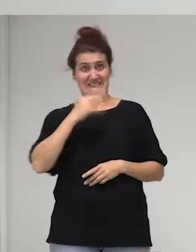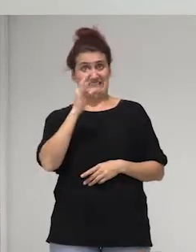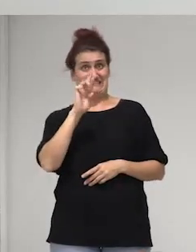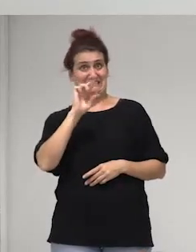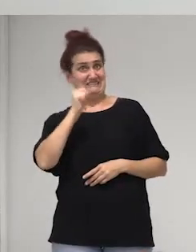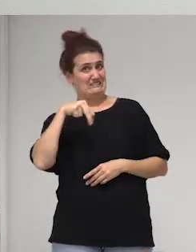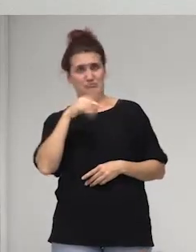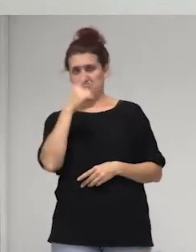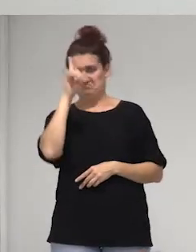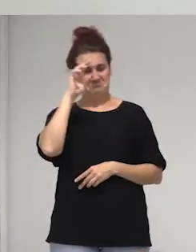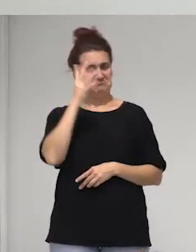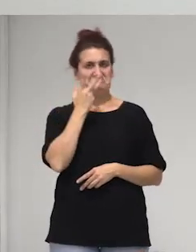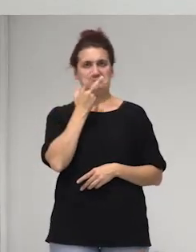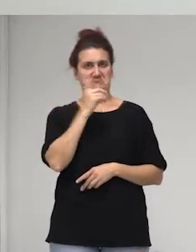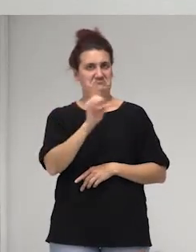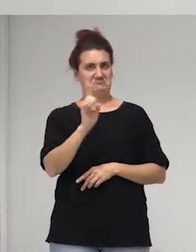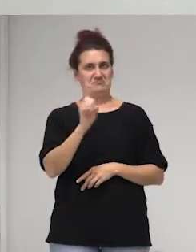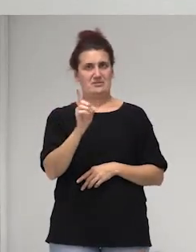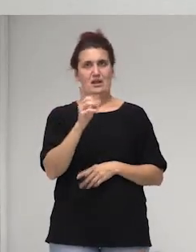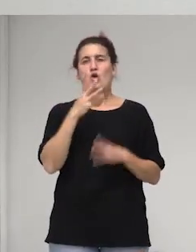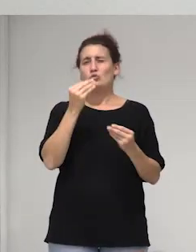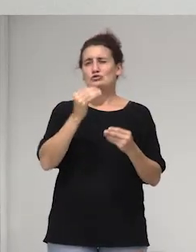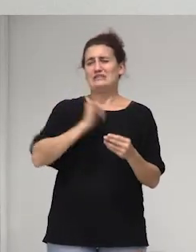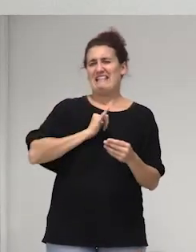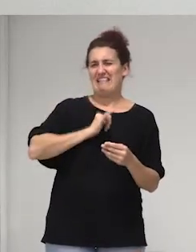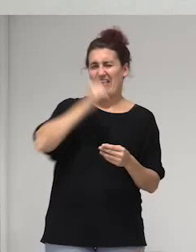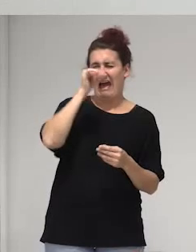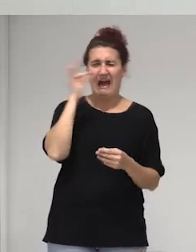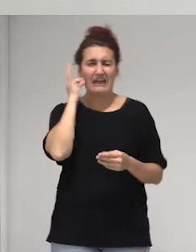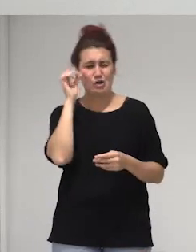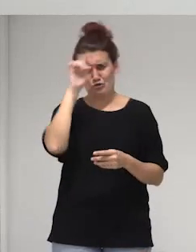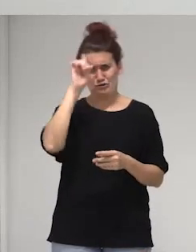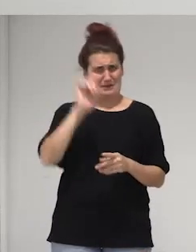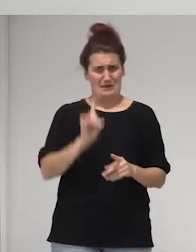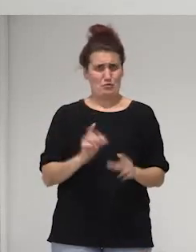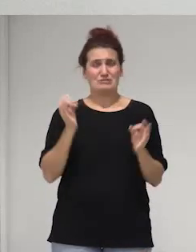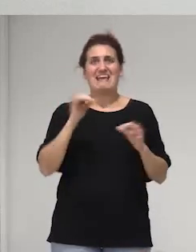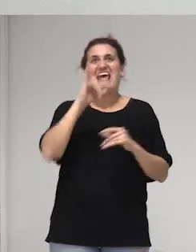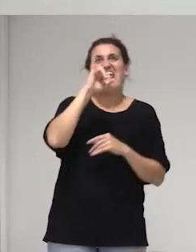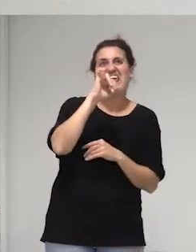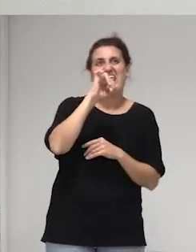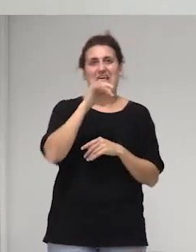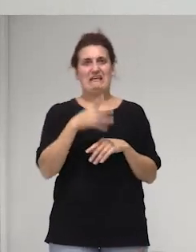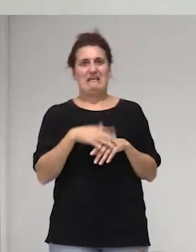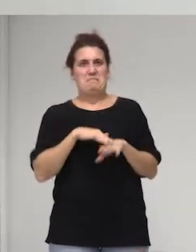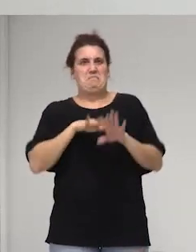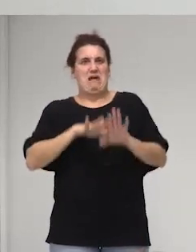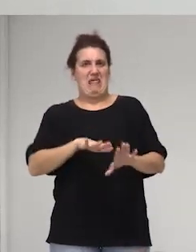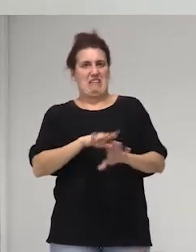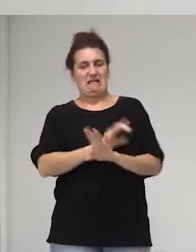mucho menos identidad de género no sabíamos pero ni ni la i que es parada